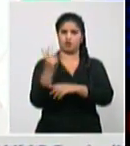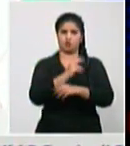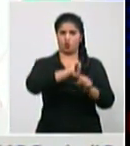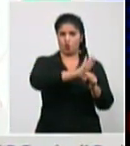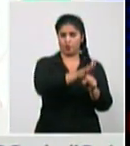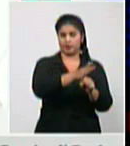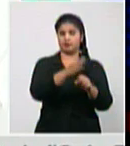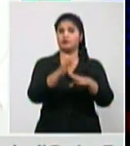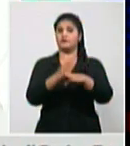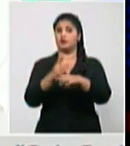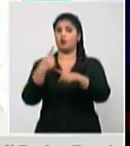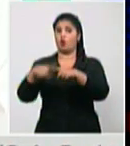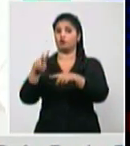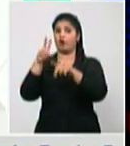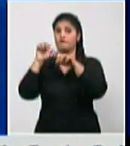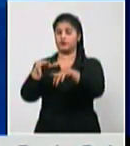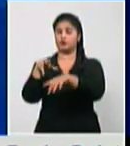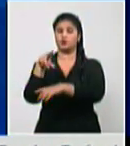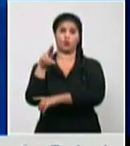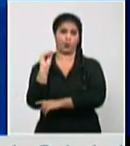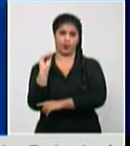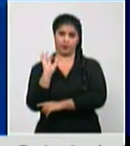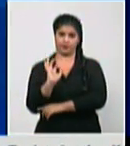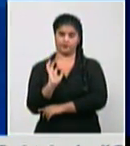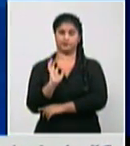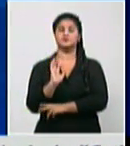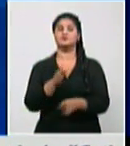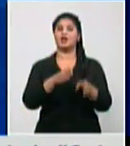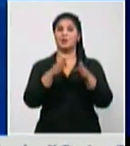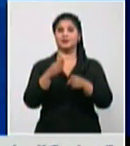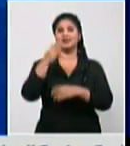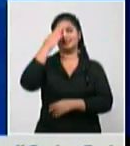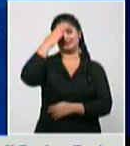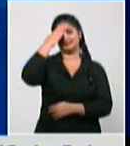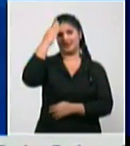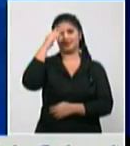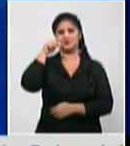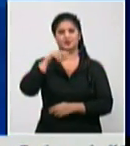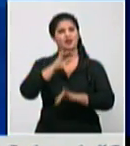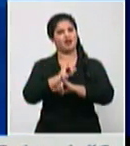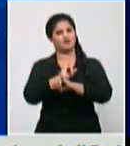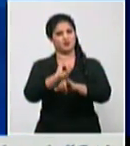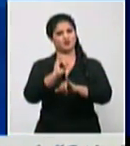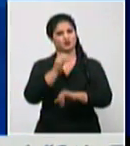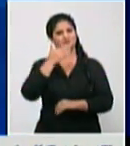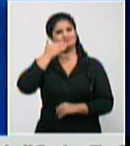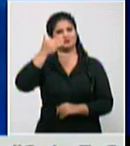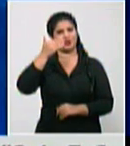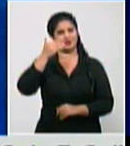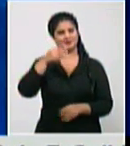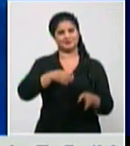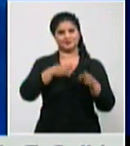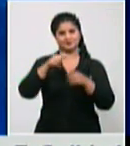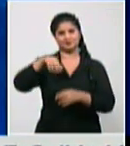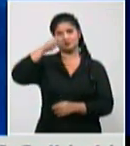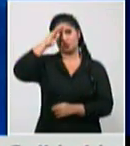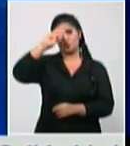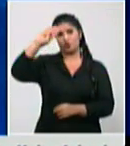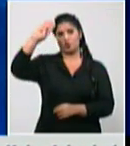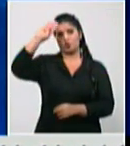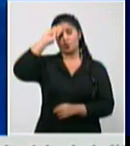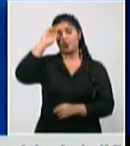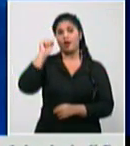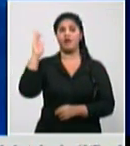internacionalmente es lo que podemos decir Muchísimas gracias por esta presentación especial Cuba vive momentos festivos momentos